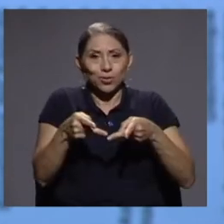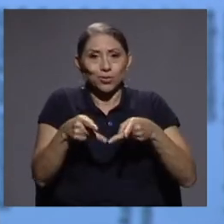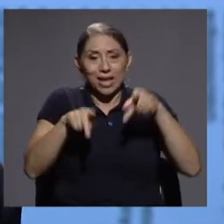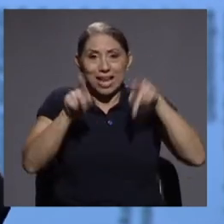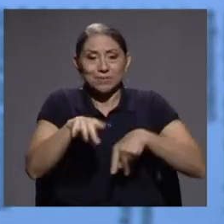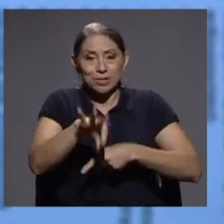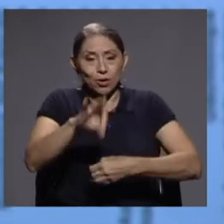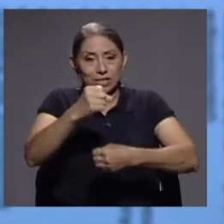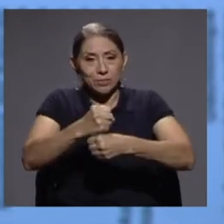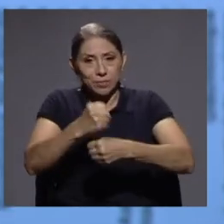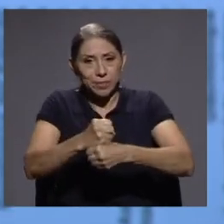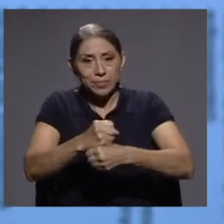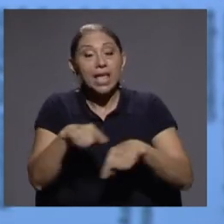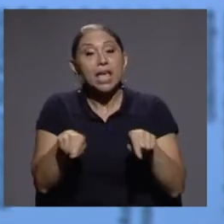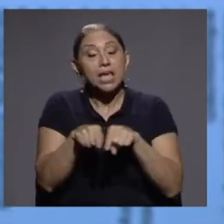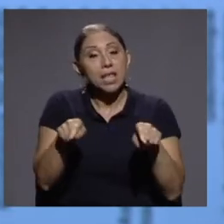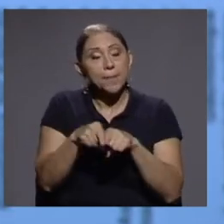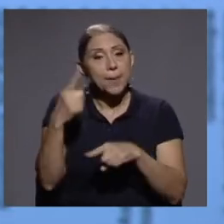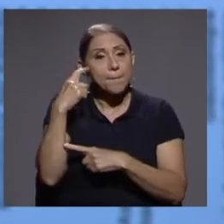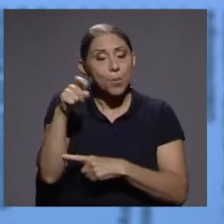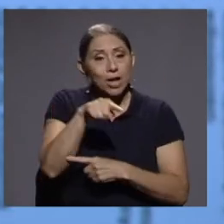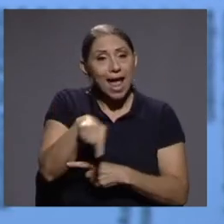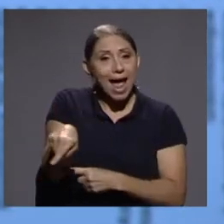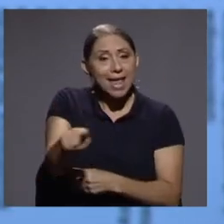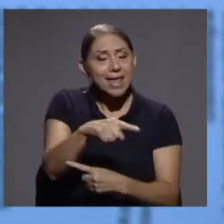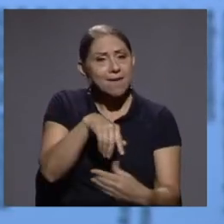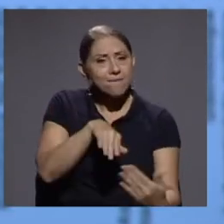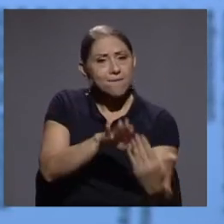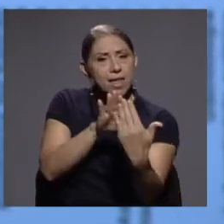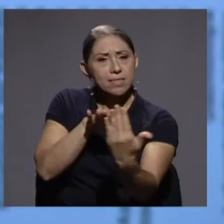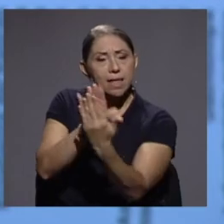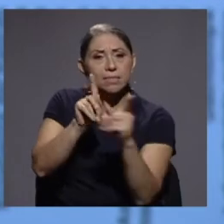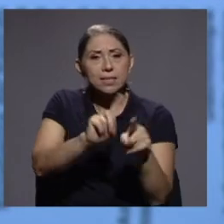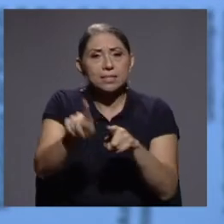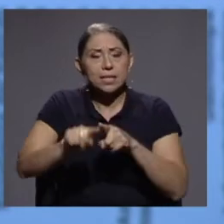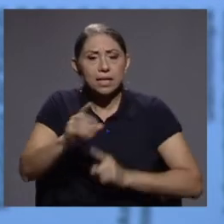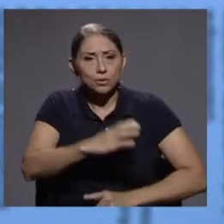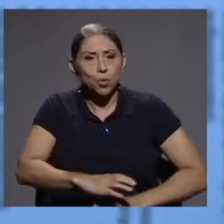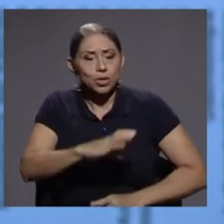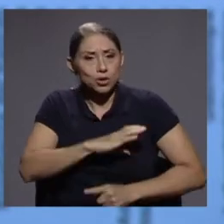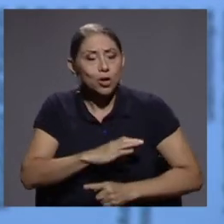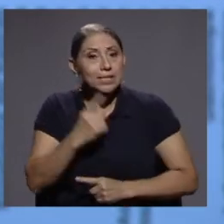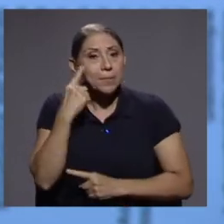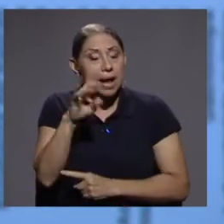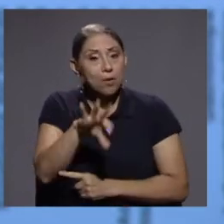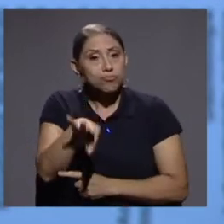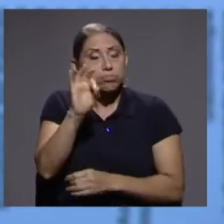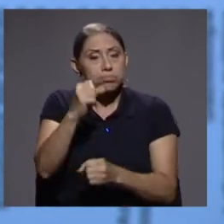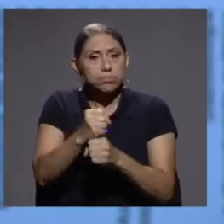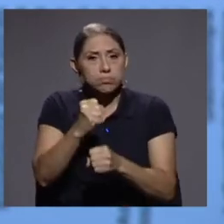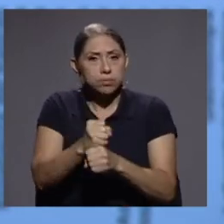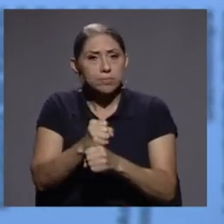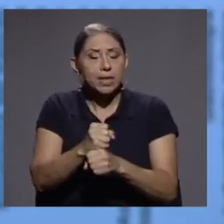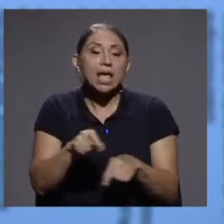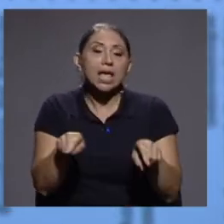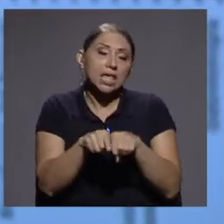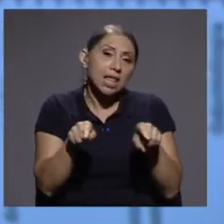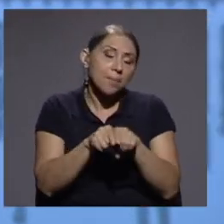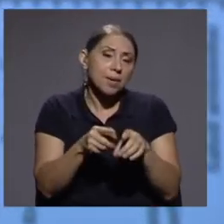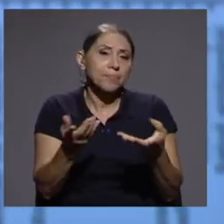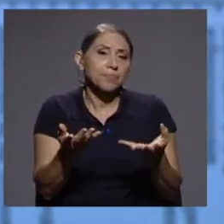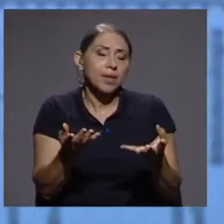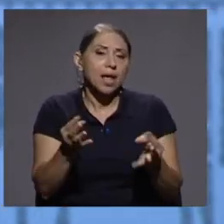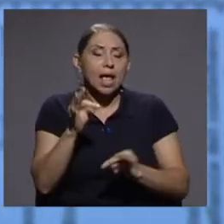porque enfrentan distintas condiciones para conseguir empleo. Y el tipo de desempleo